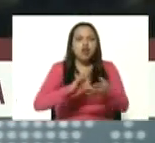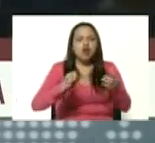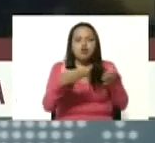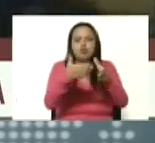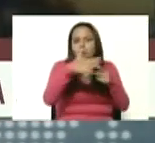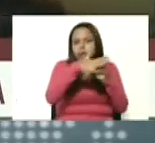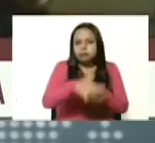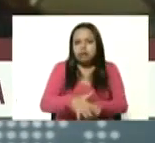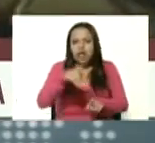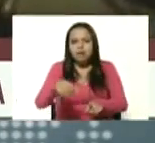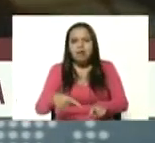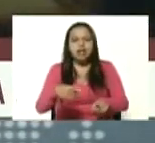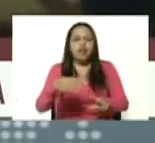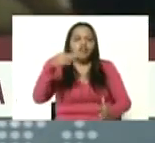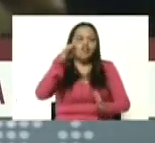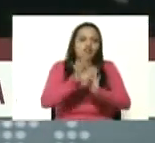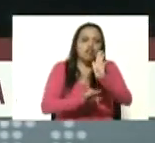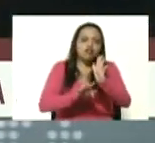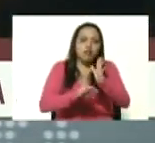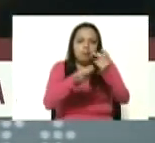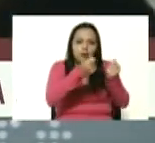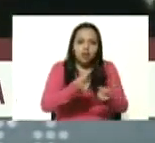y se quedaron solos